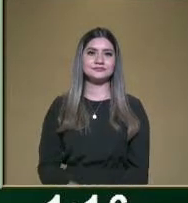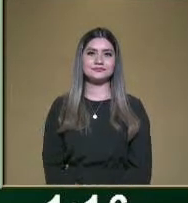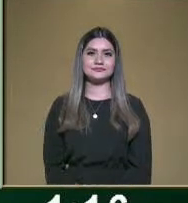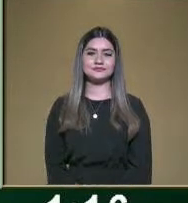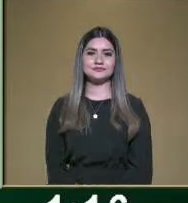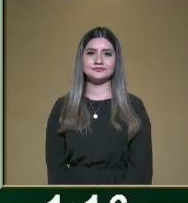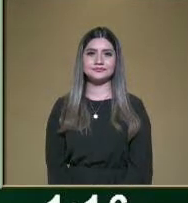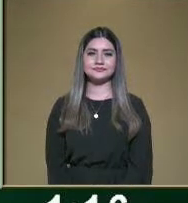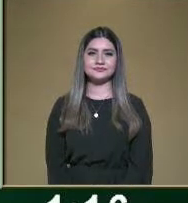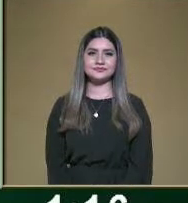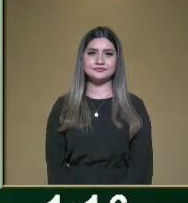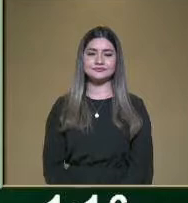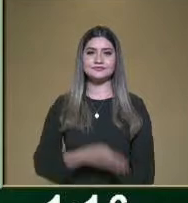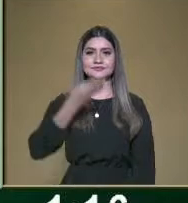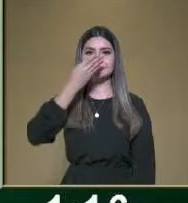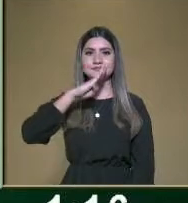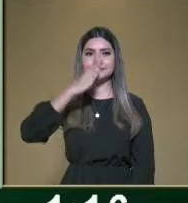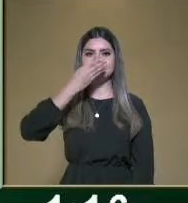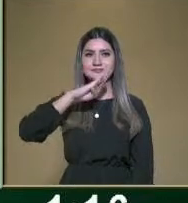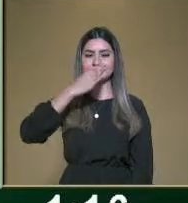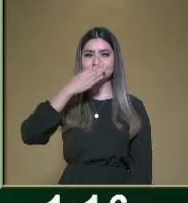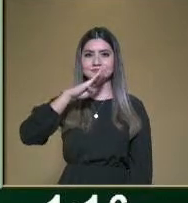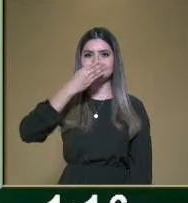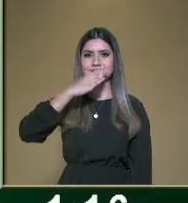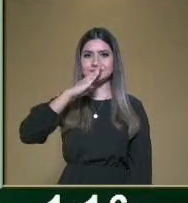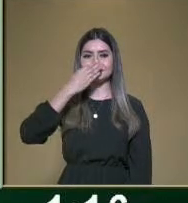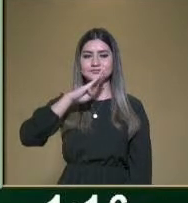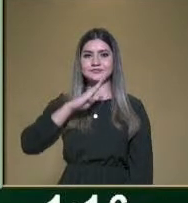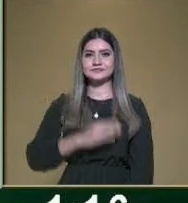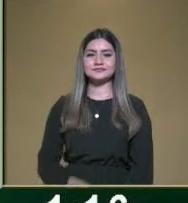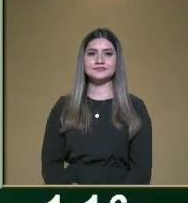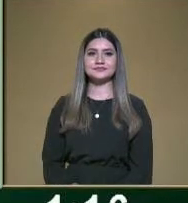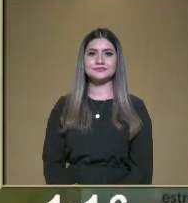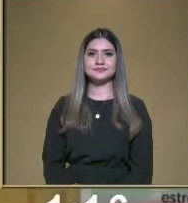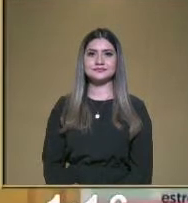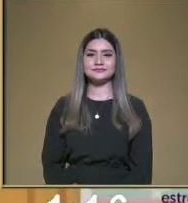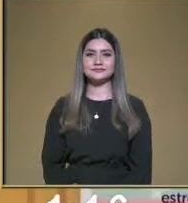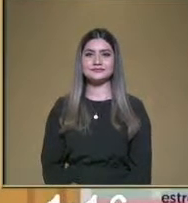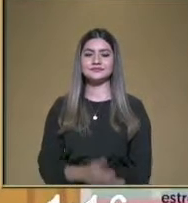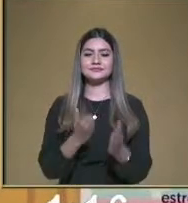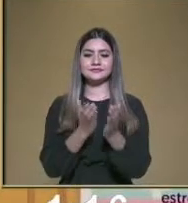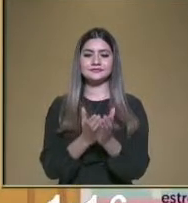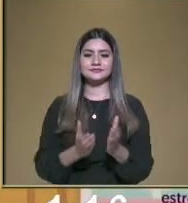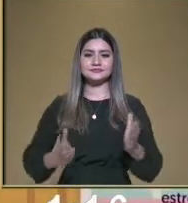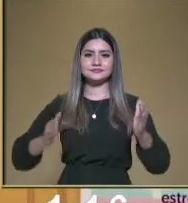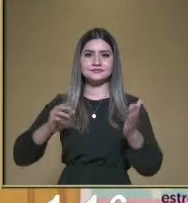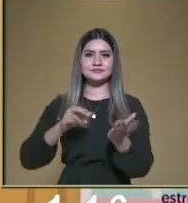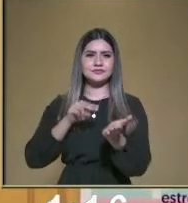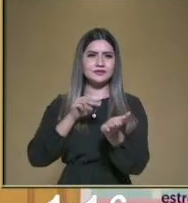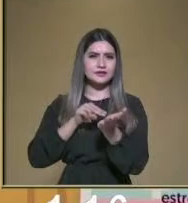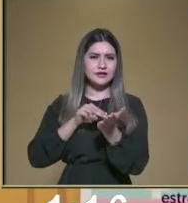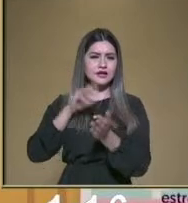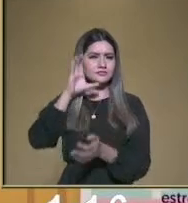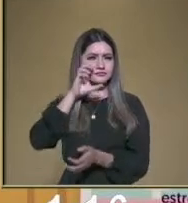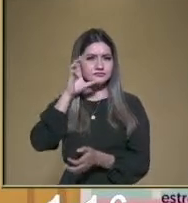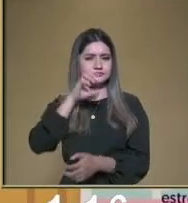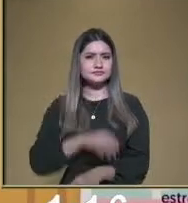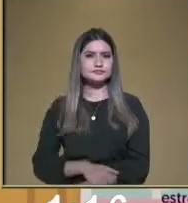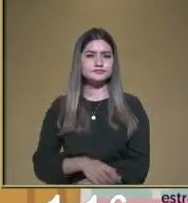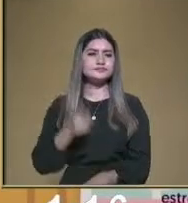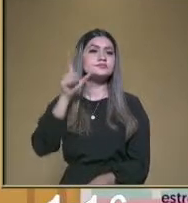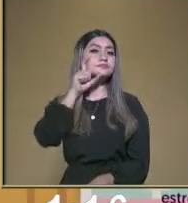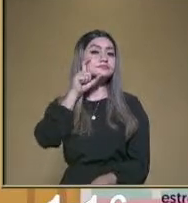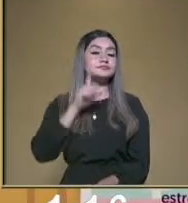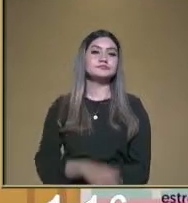a elote, elot, en agua, calabaza, ayotli, tomate, tomate,